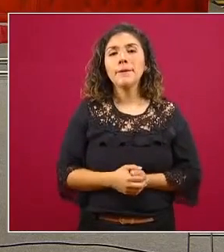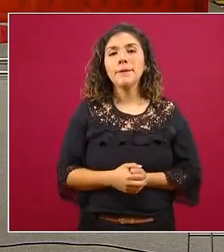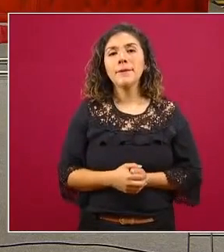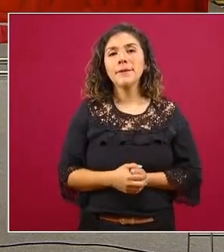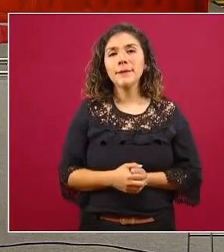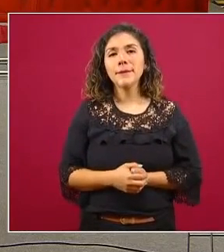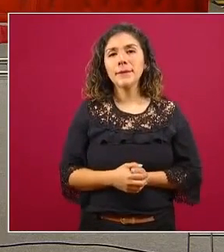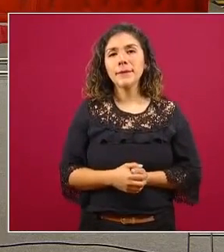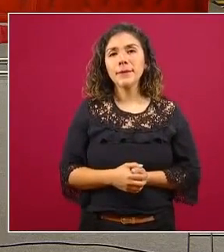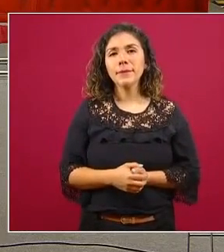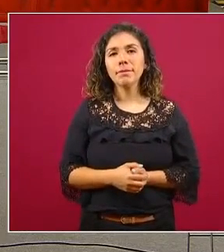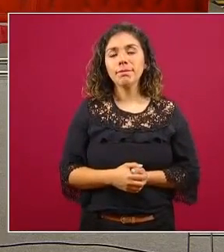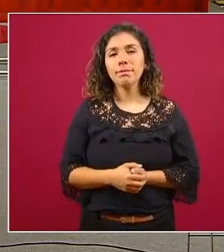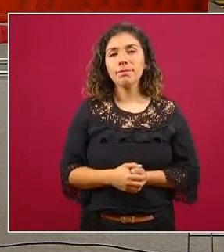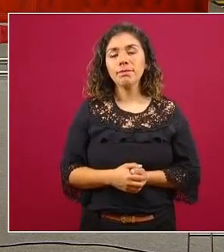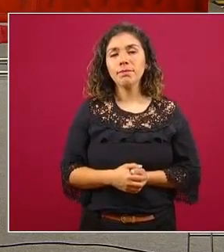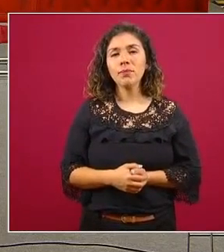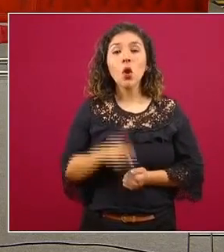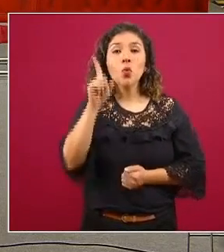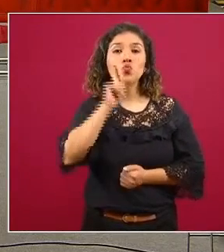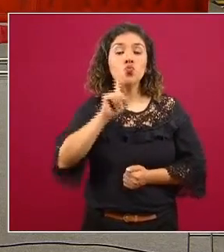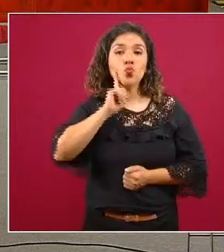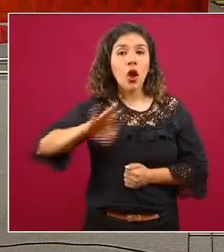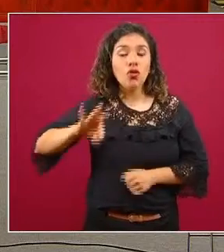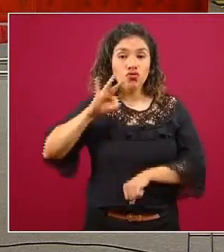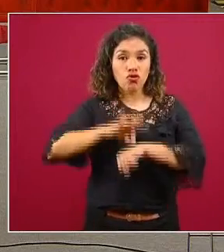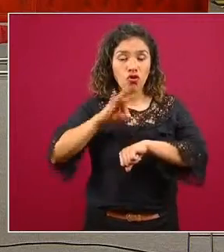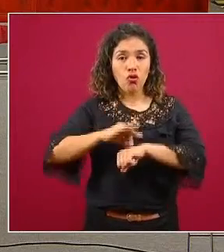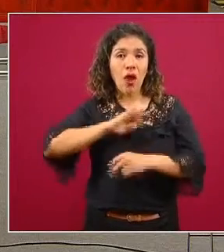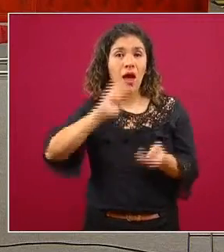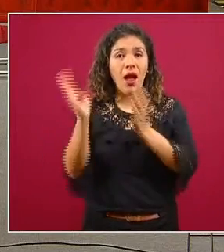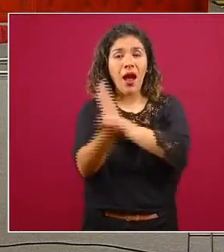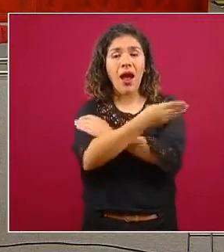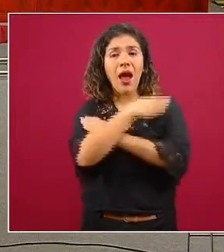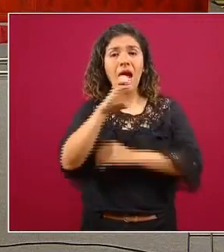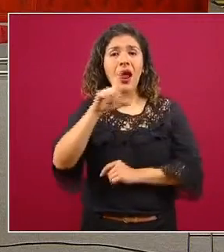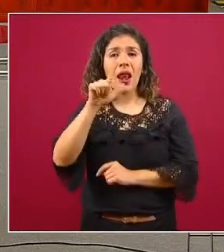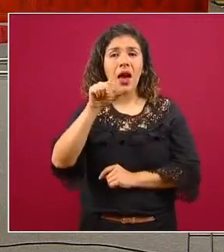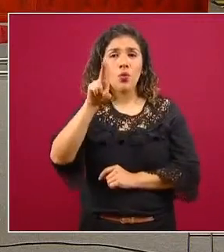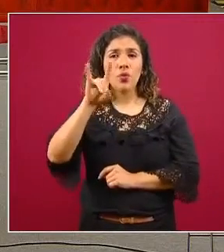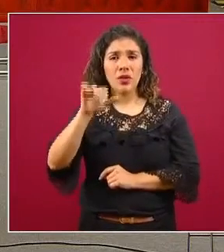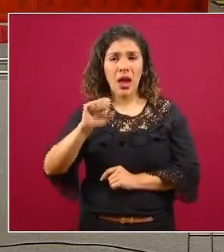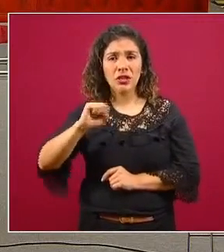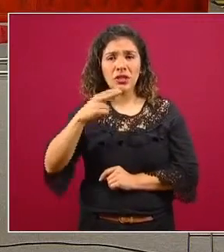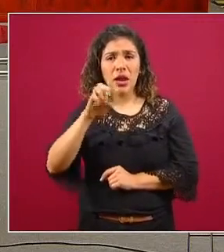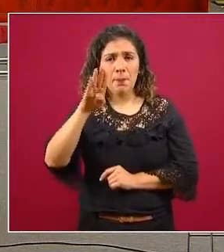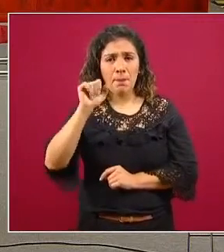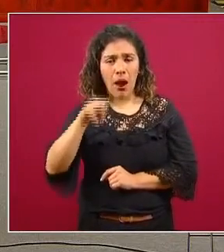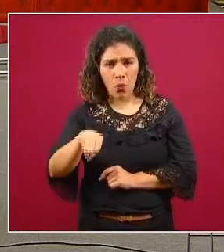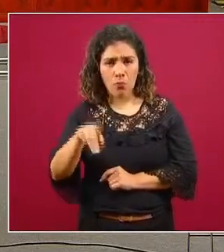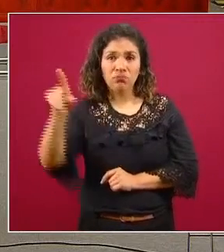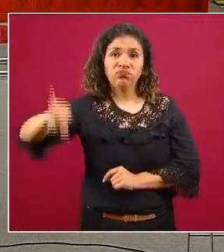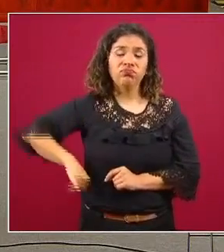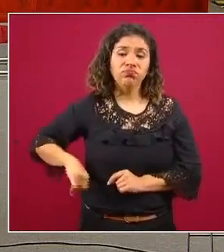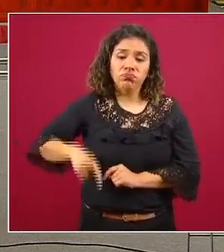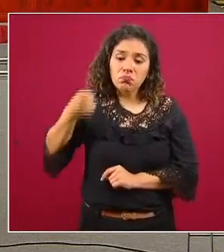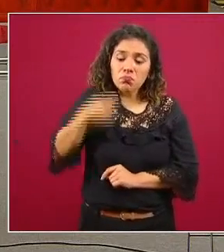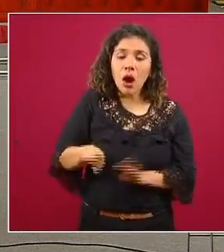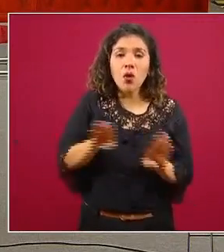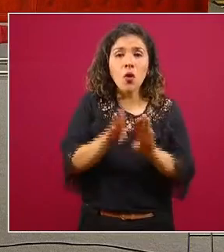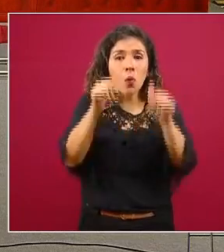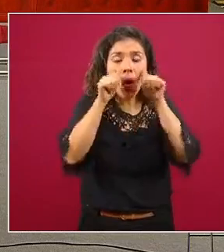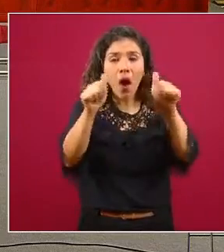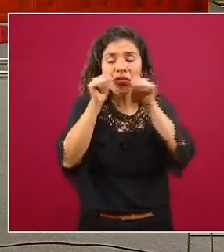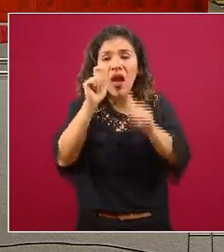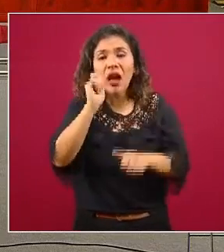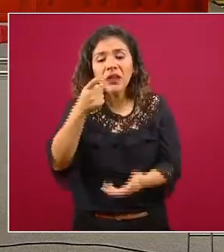interés de la doctora Claudia Sheinbaum y atenta a la dinámica de la pandemia en la